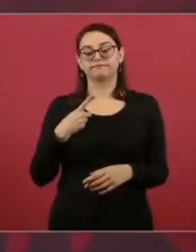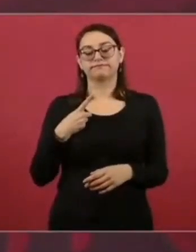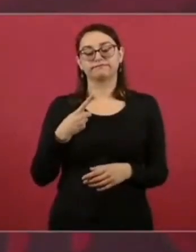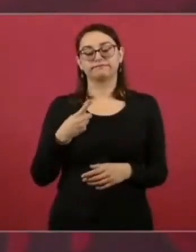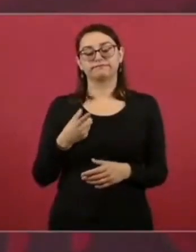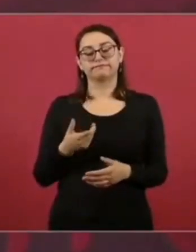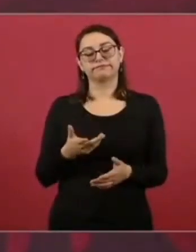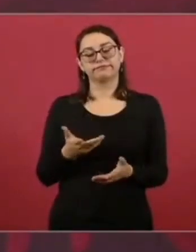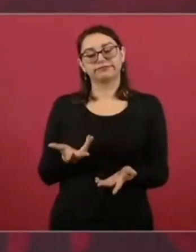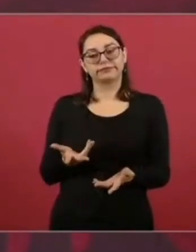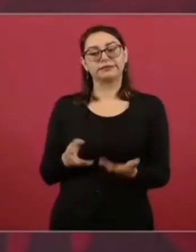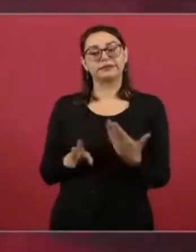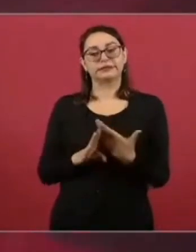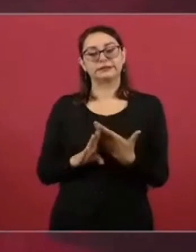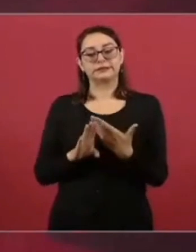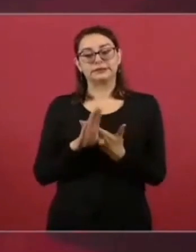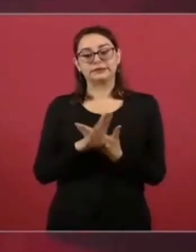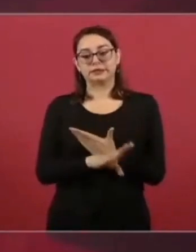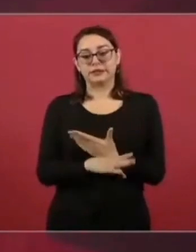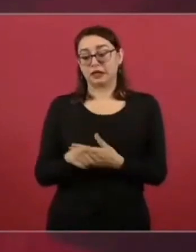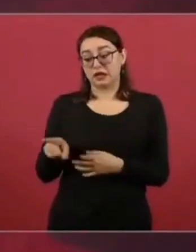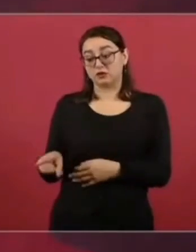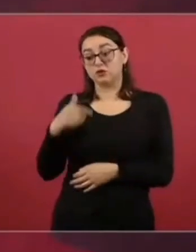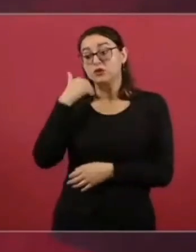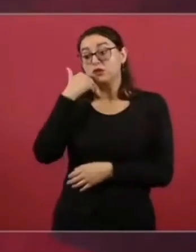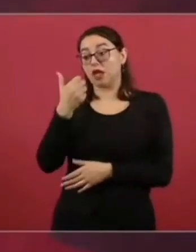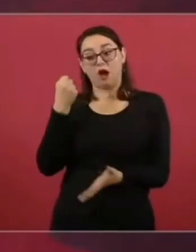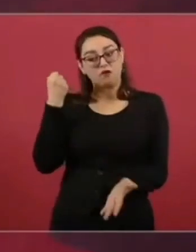en Tamaulipas, en Suahuila,